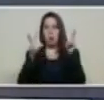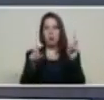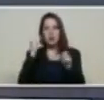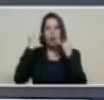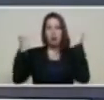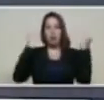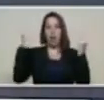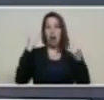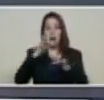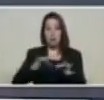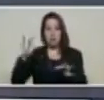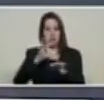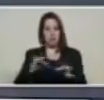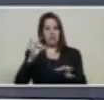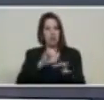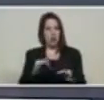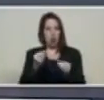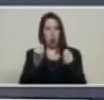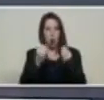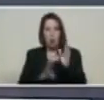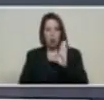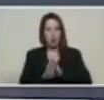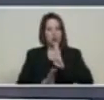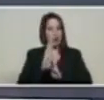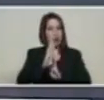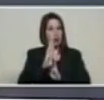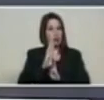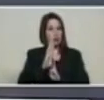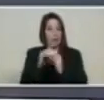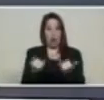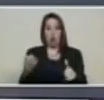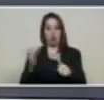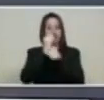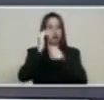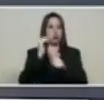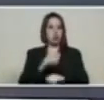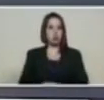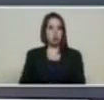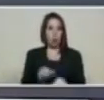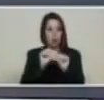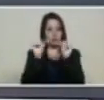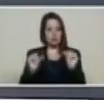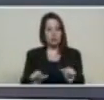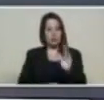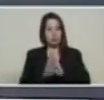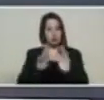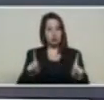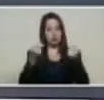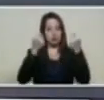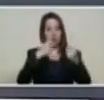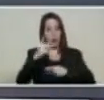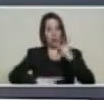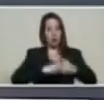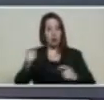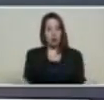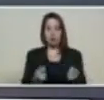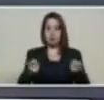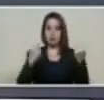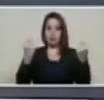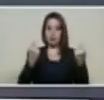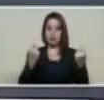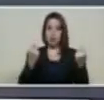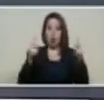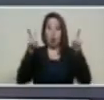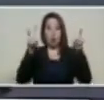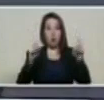Teníamos que buscar un punto de desarrollo y lo hemos logrado con el programa de recuperación económica, crecimiento y prosperidad. Un nuevo